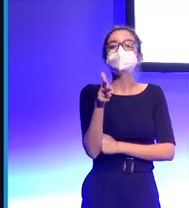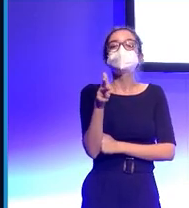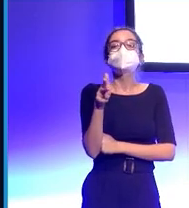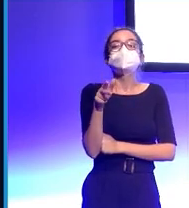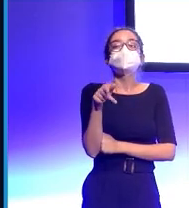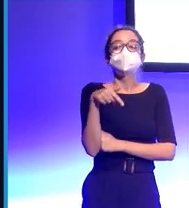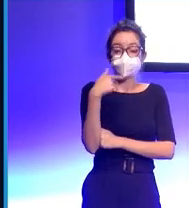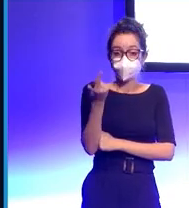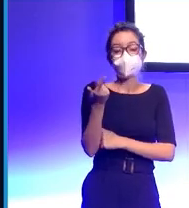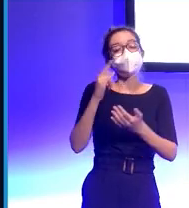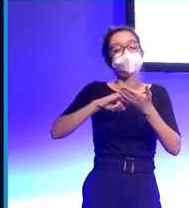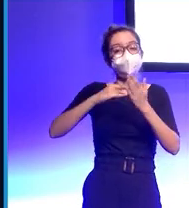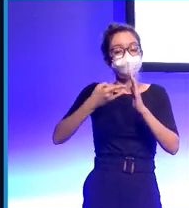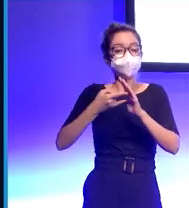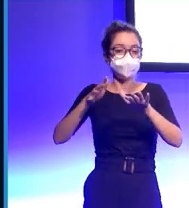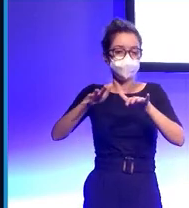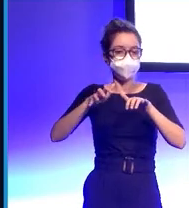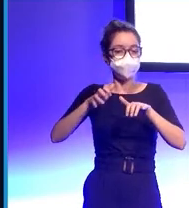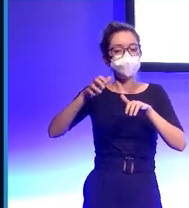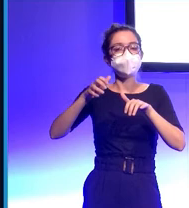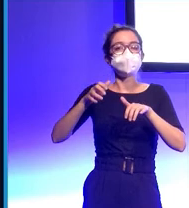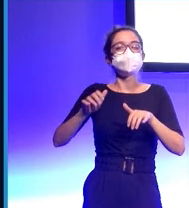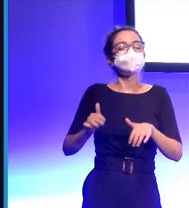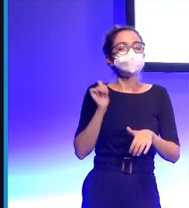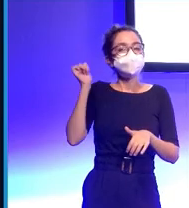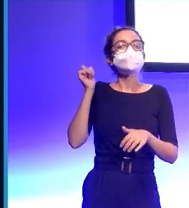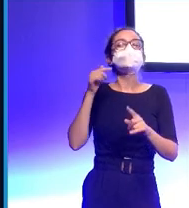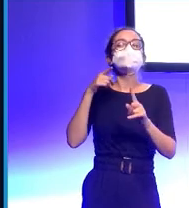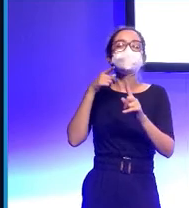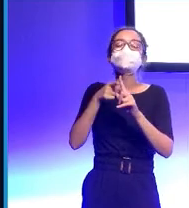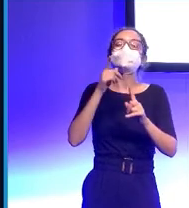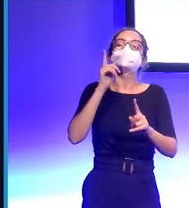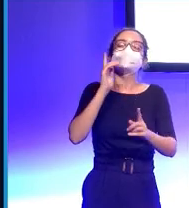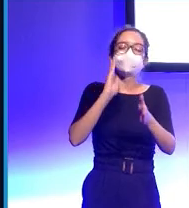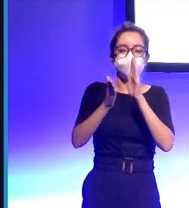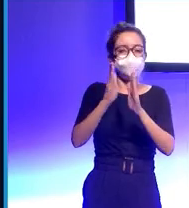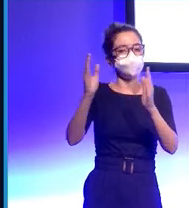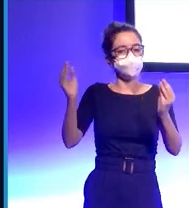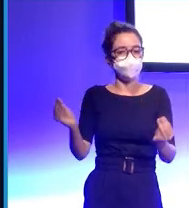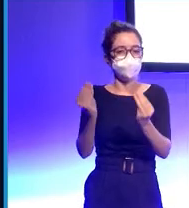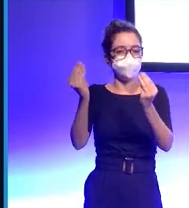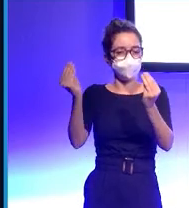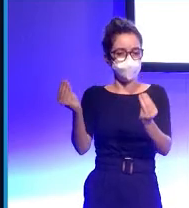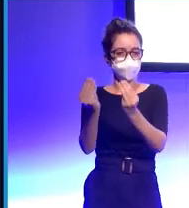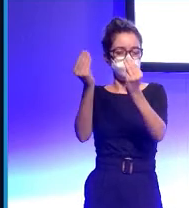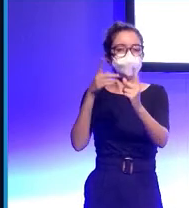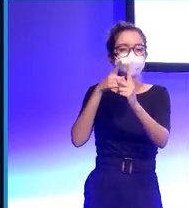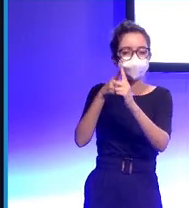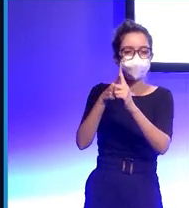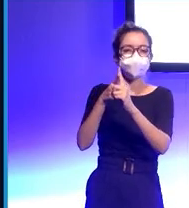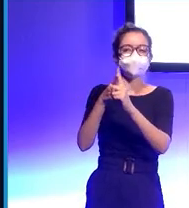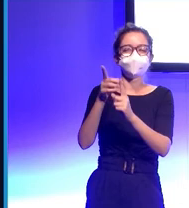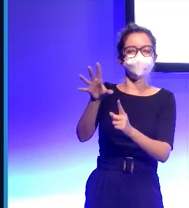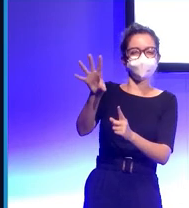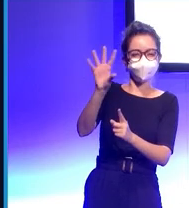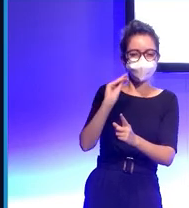estas técnicas de aprendizaje artificial para intentar mejorar la capacidad del robot de hacer esta captación de estados emocionales y así